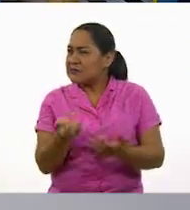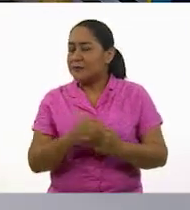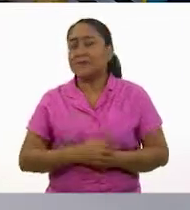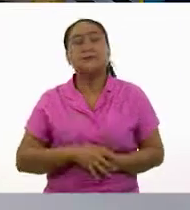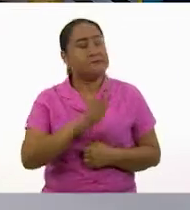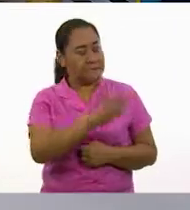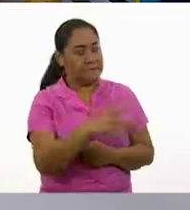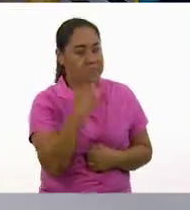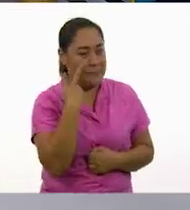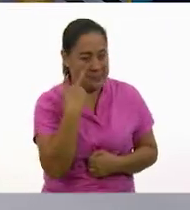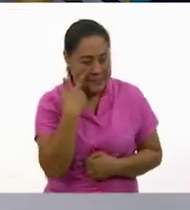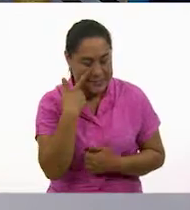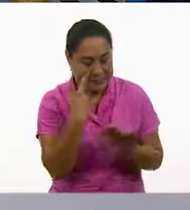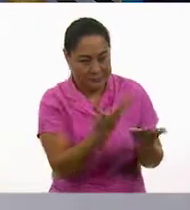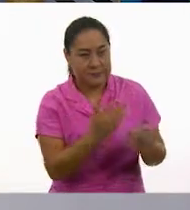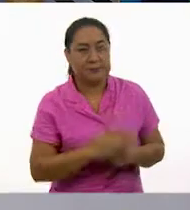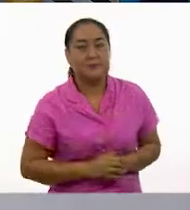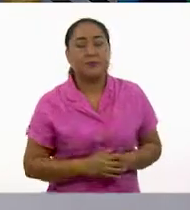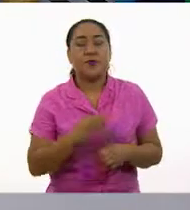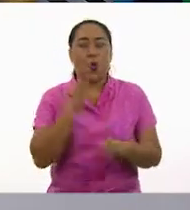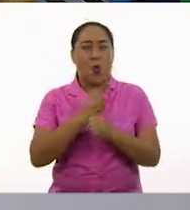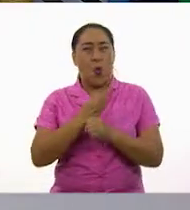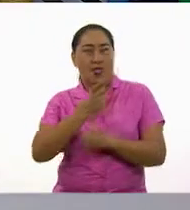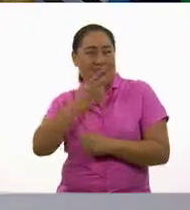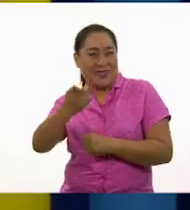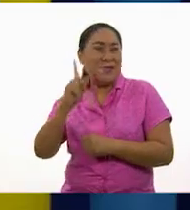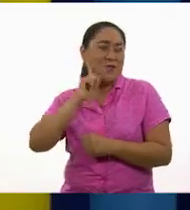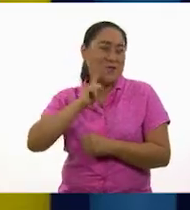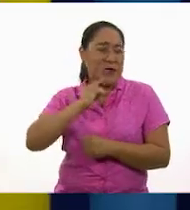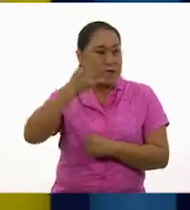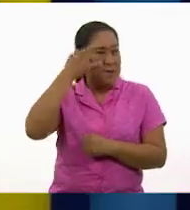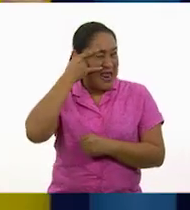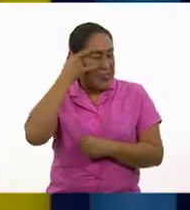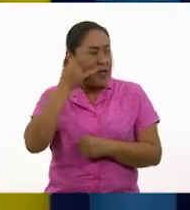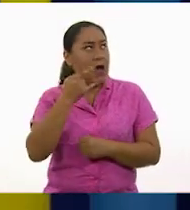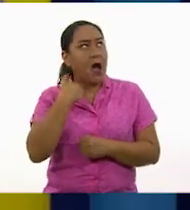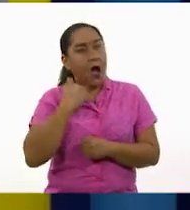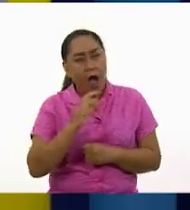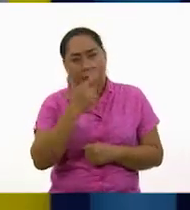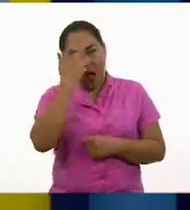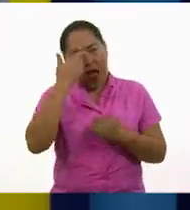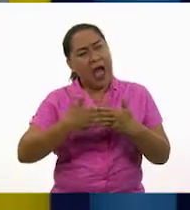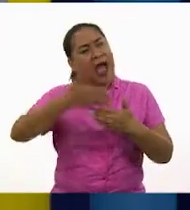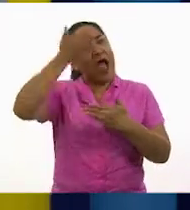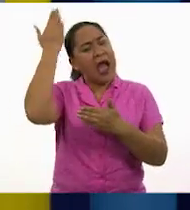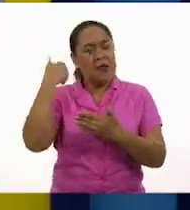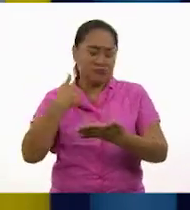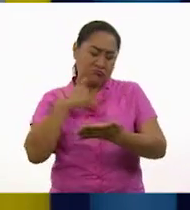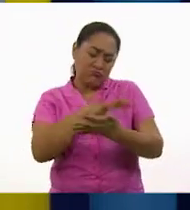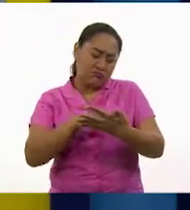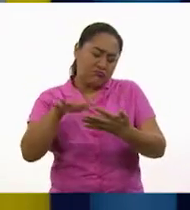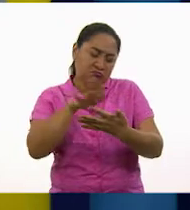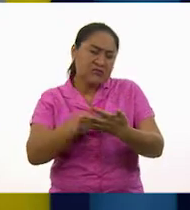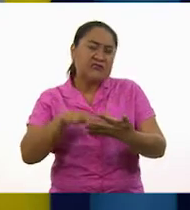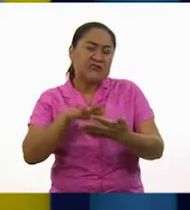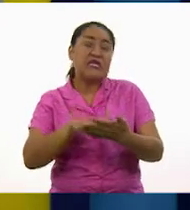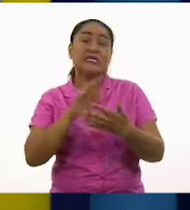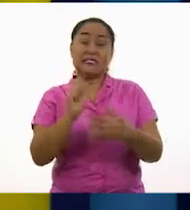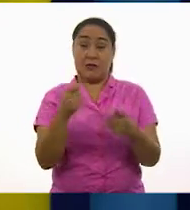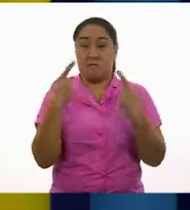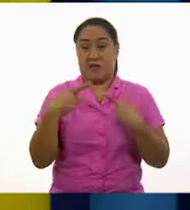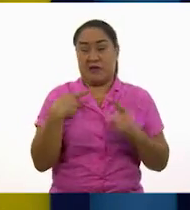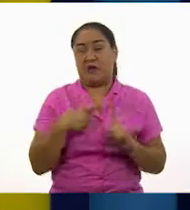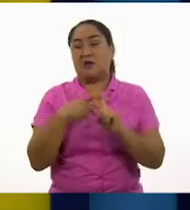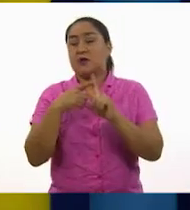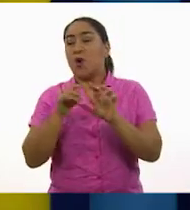Fíjate maestra, esto de la pirata me hizo recordar que el otro día leí una nota sobre las personas que tratan de manera